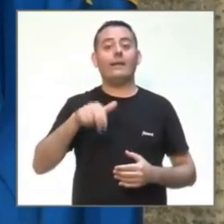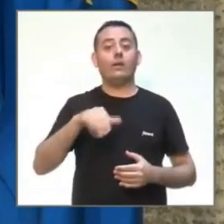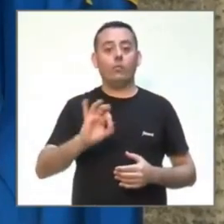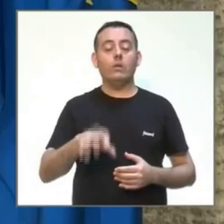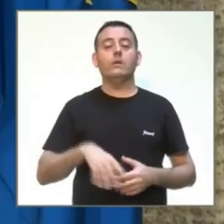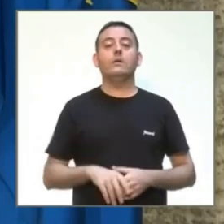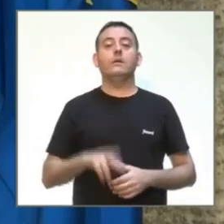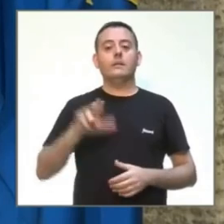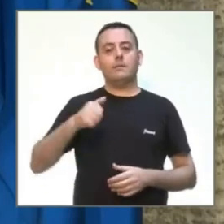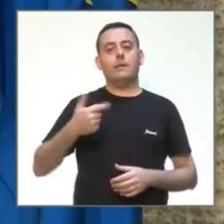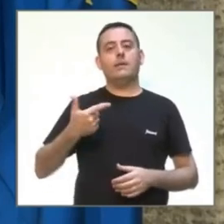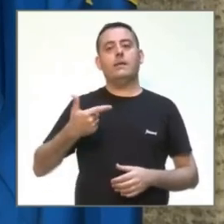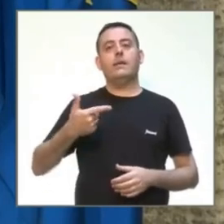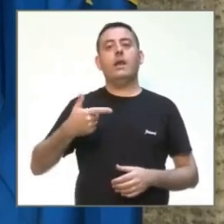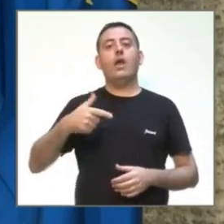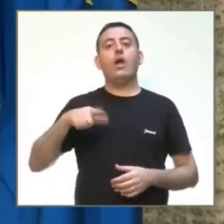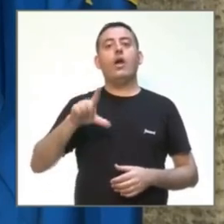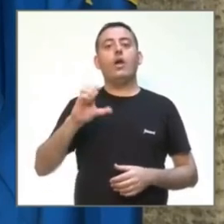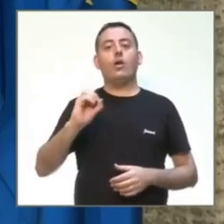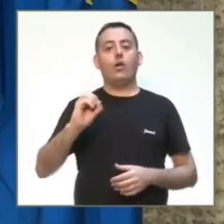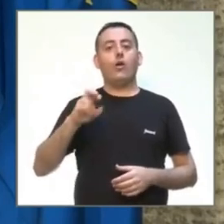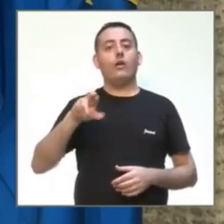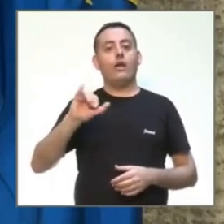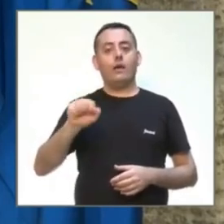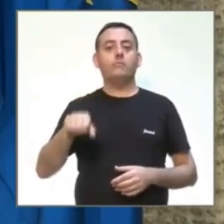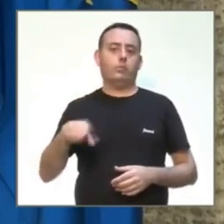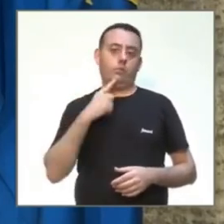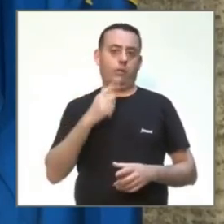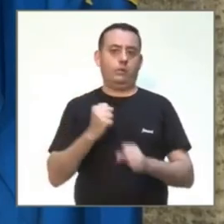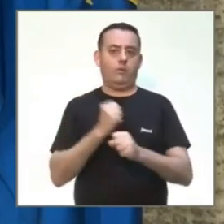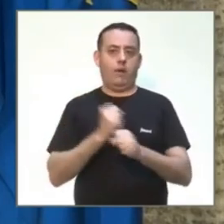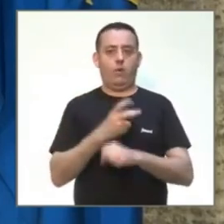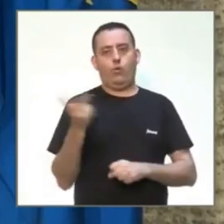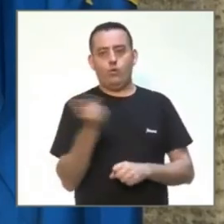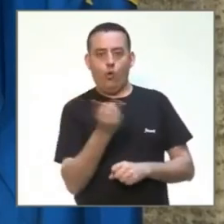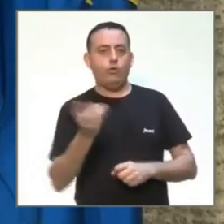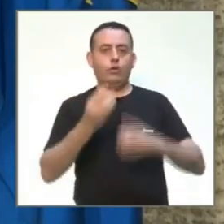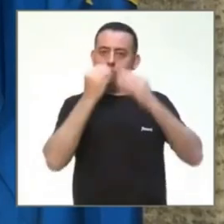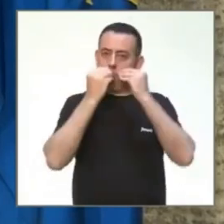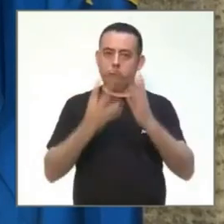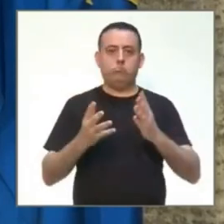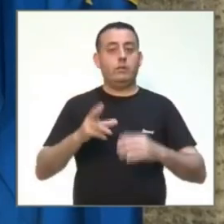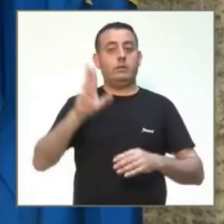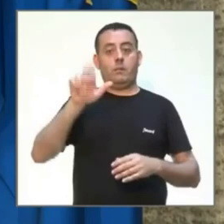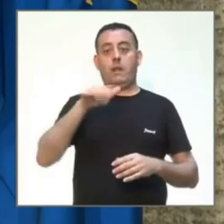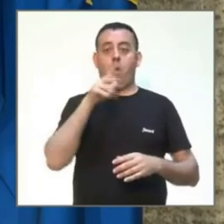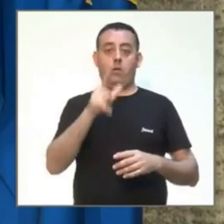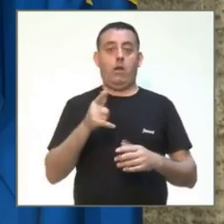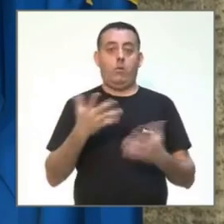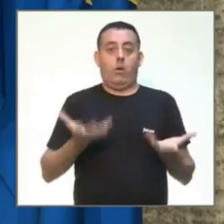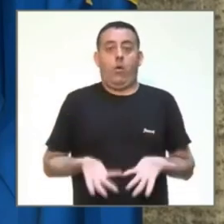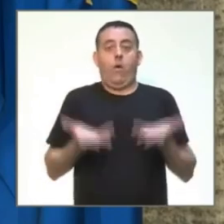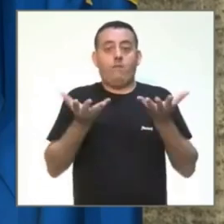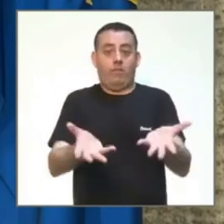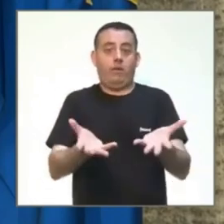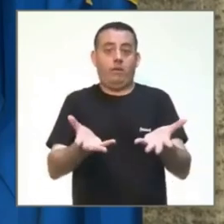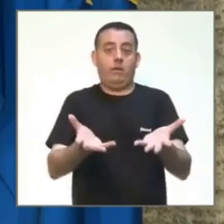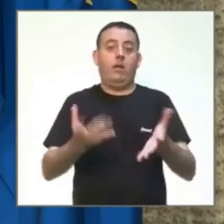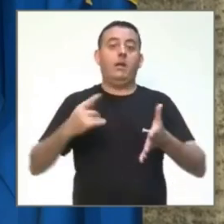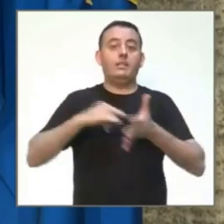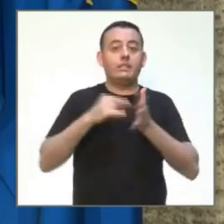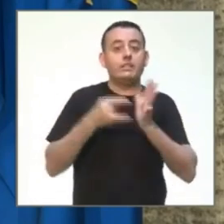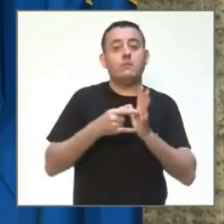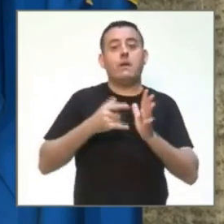porque Gloria, por el trabajo que habéis hecho y que además ahora ponéis a disposición del conjunto del Sistema Valenciano de Salud.